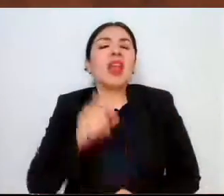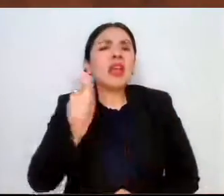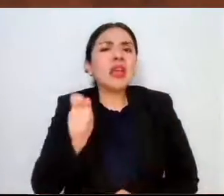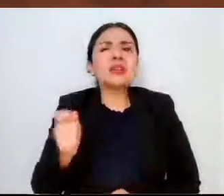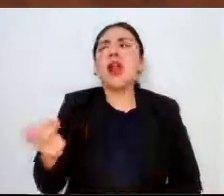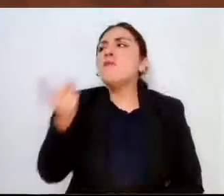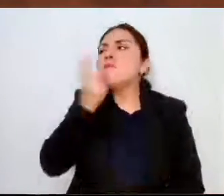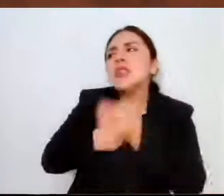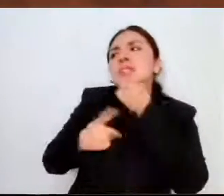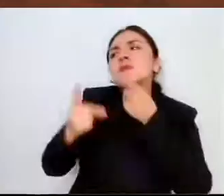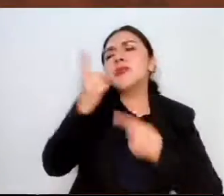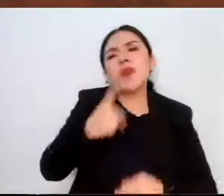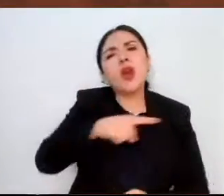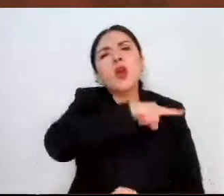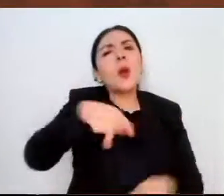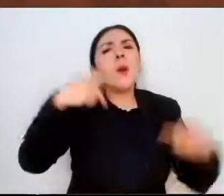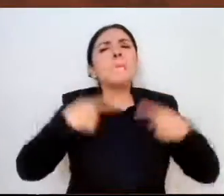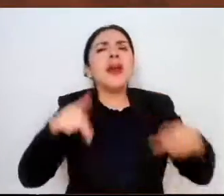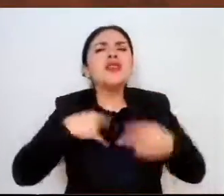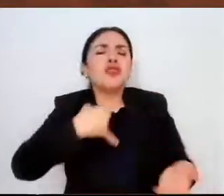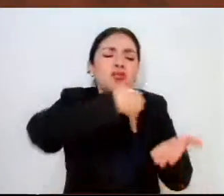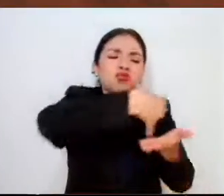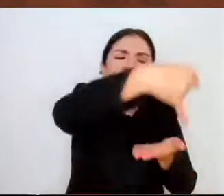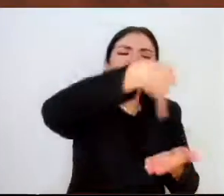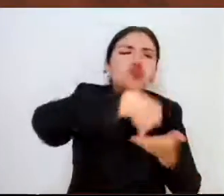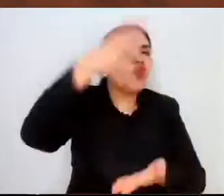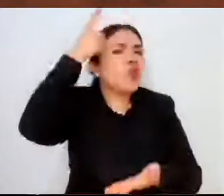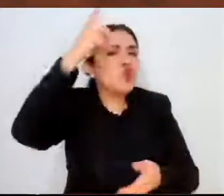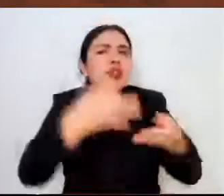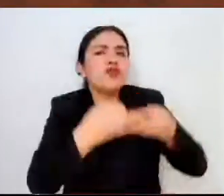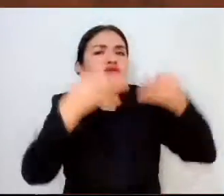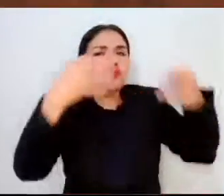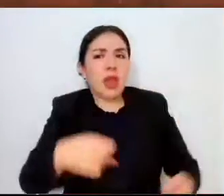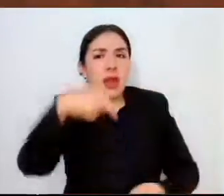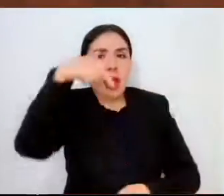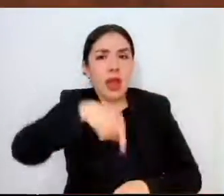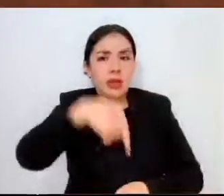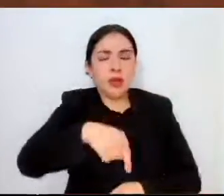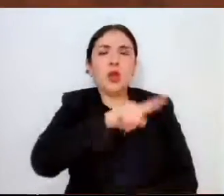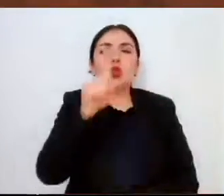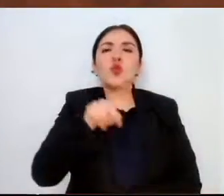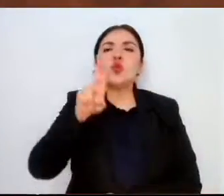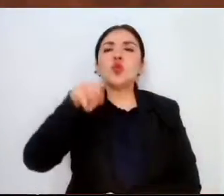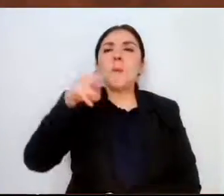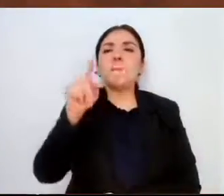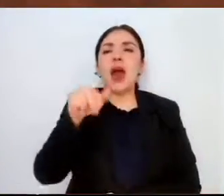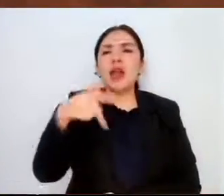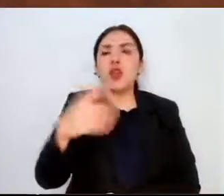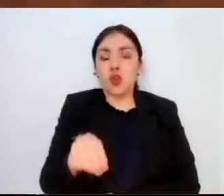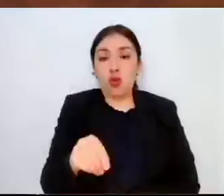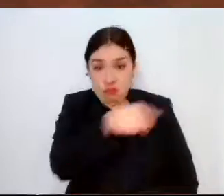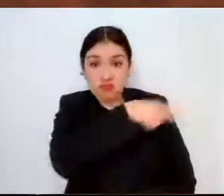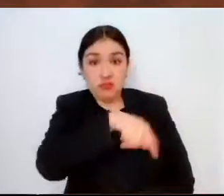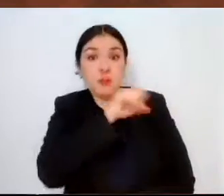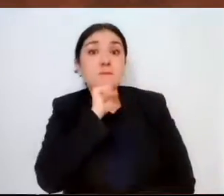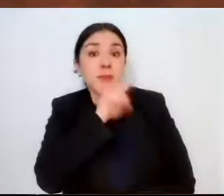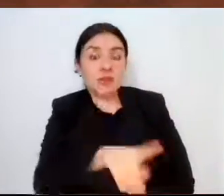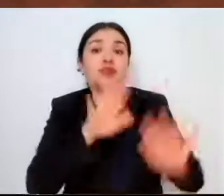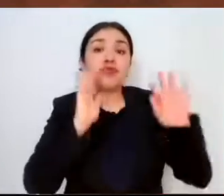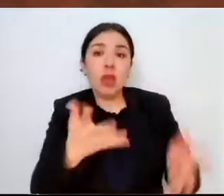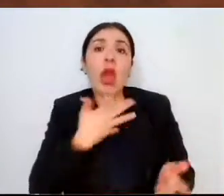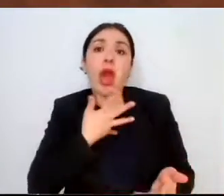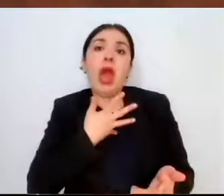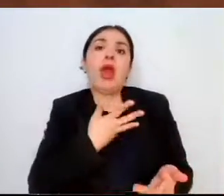los ejidatarios, los campesinos del Distrito 20 de Zumpango. A ellos también se incorporan mis